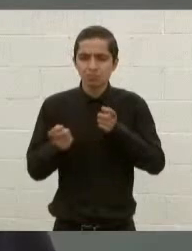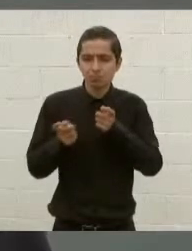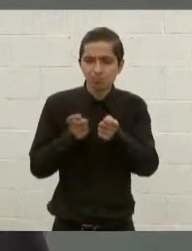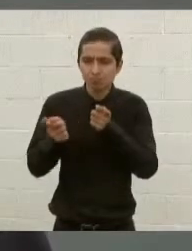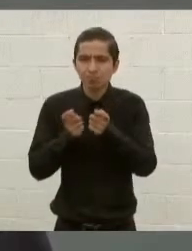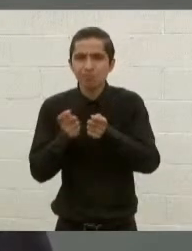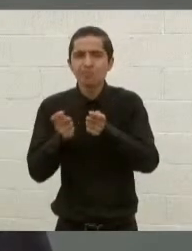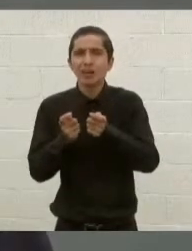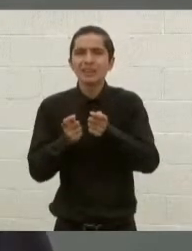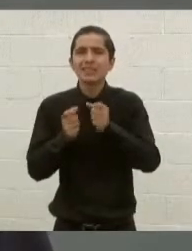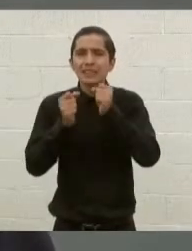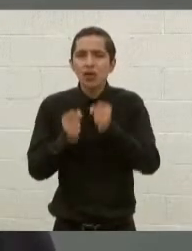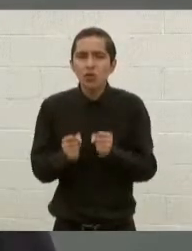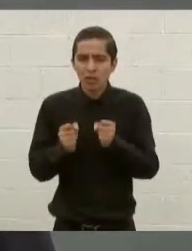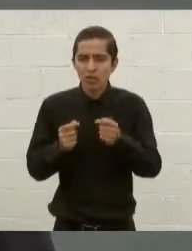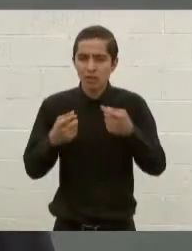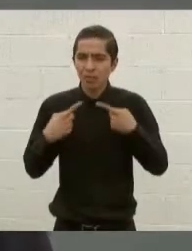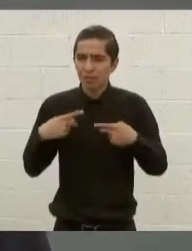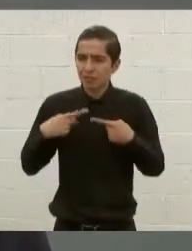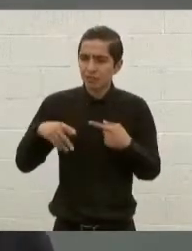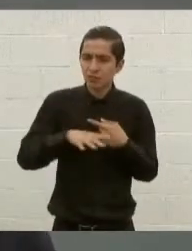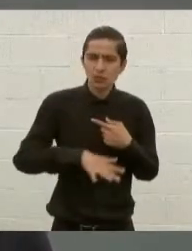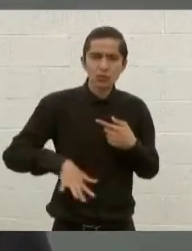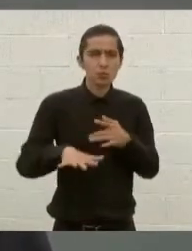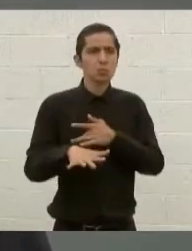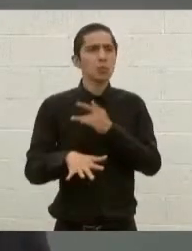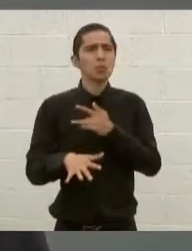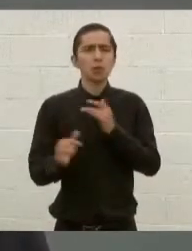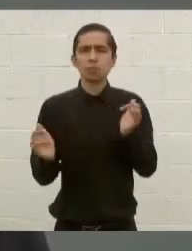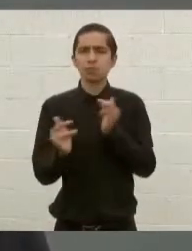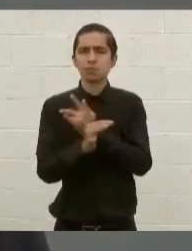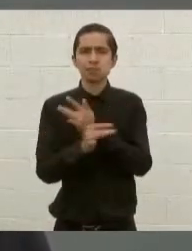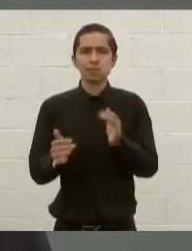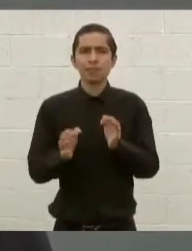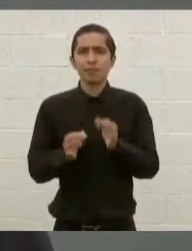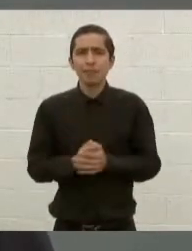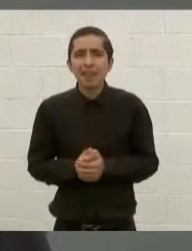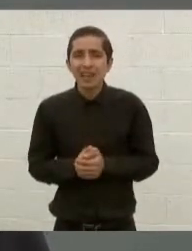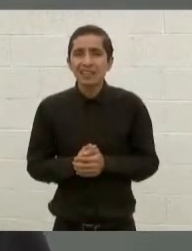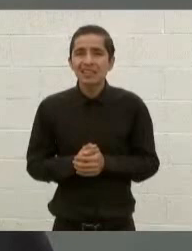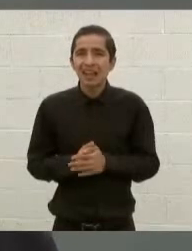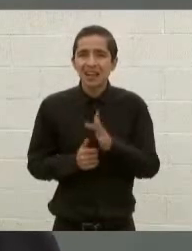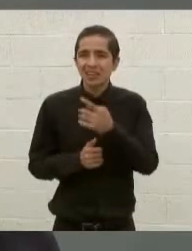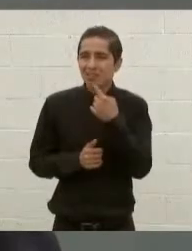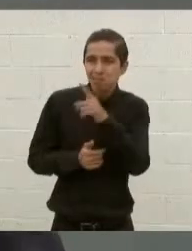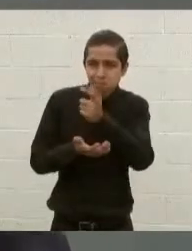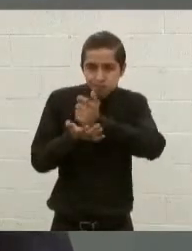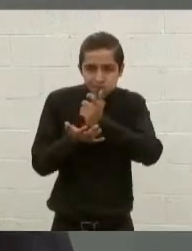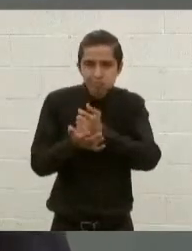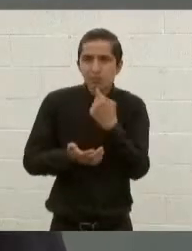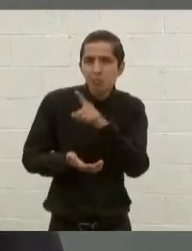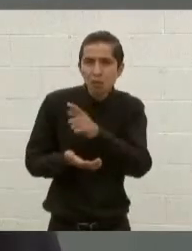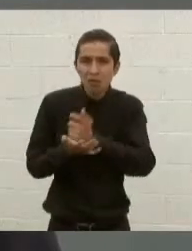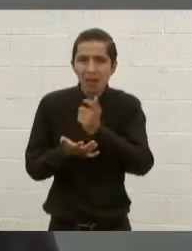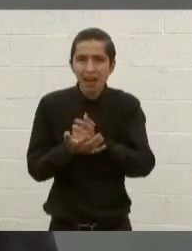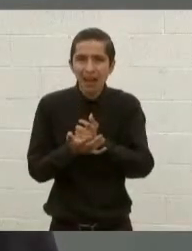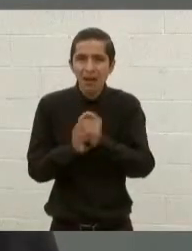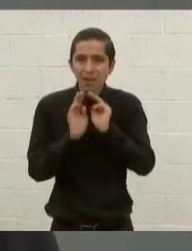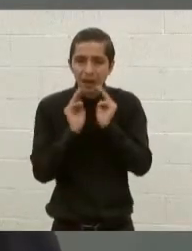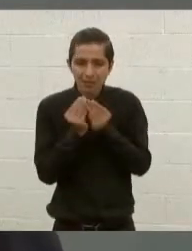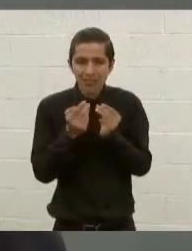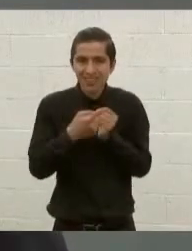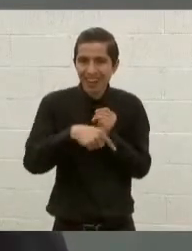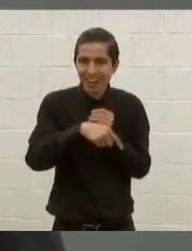seguridad de sus habitantes en el caso de las amenazas de